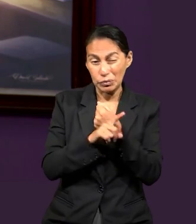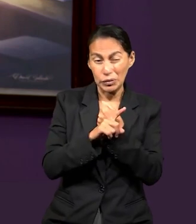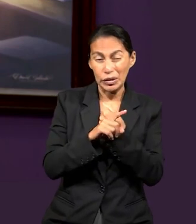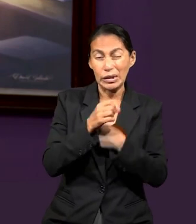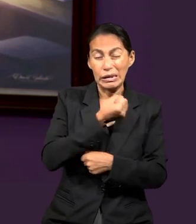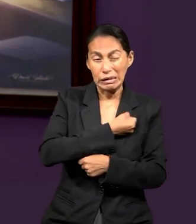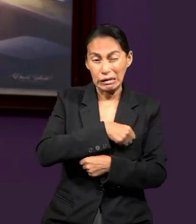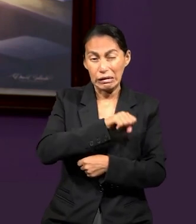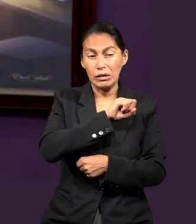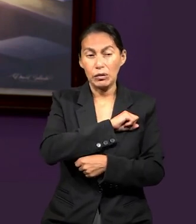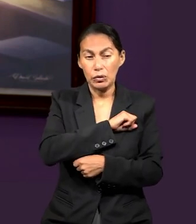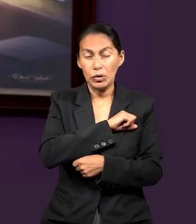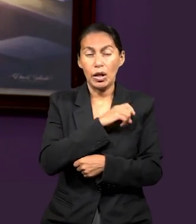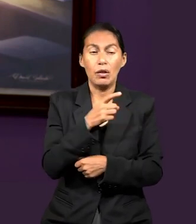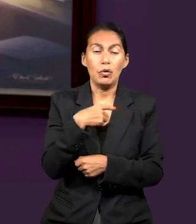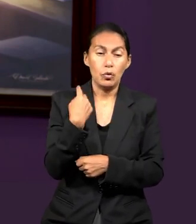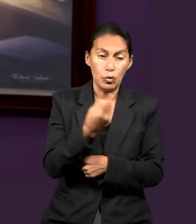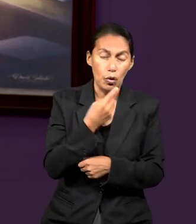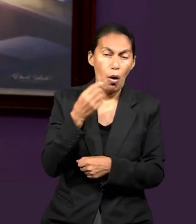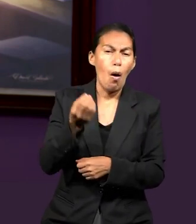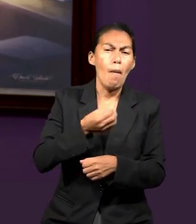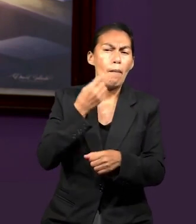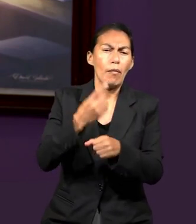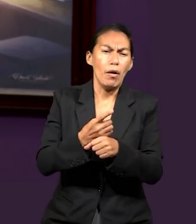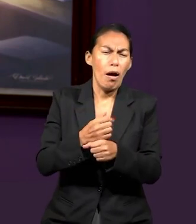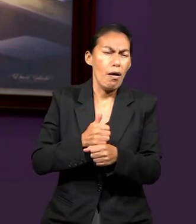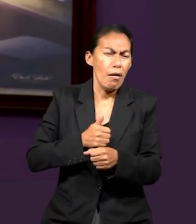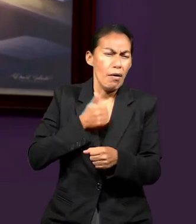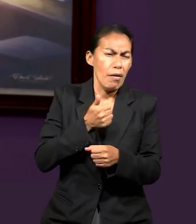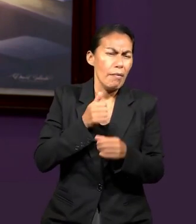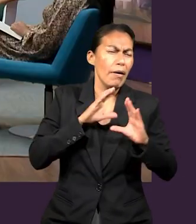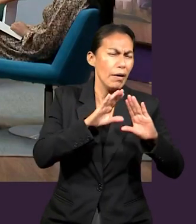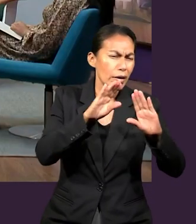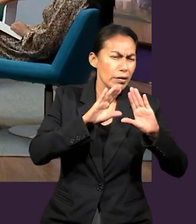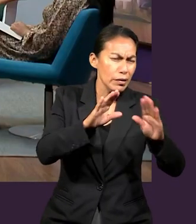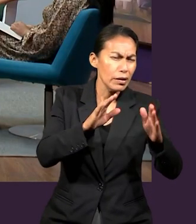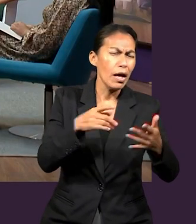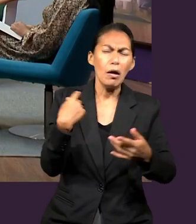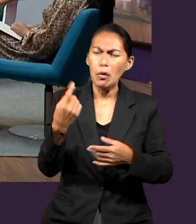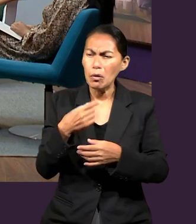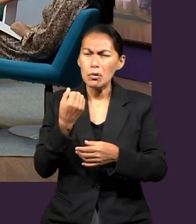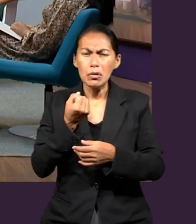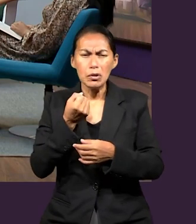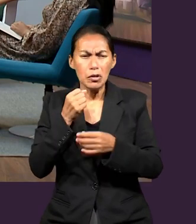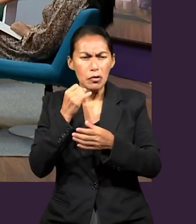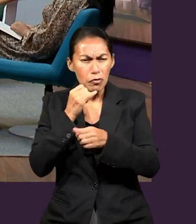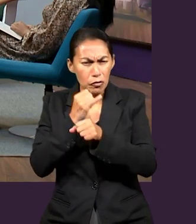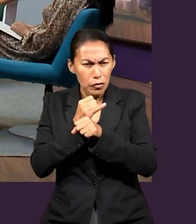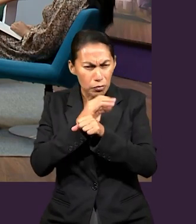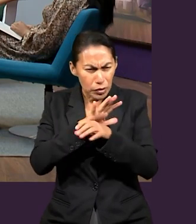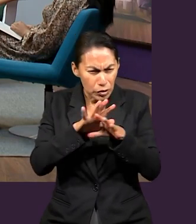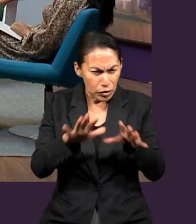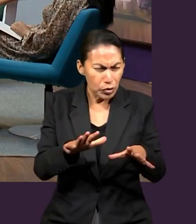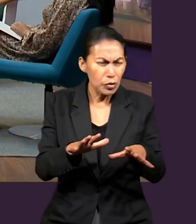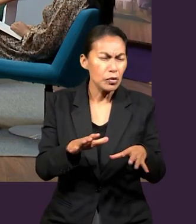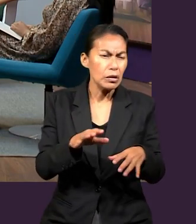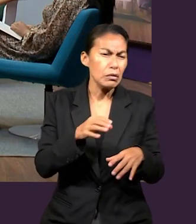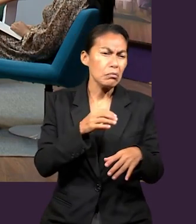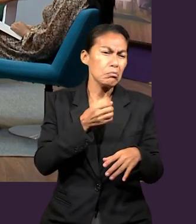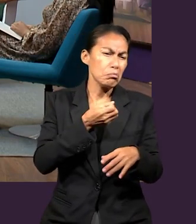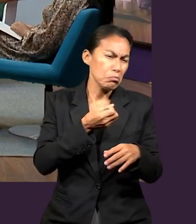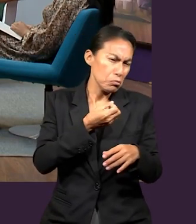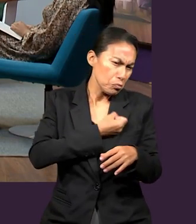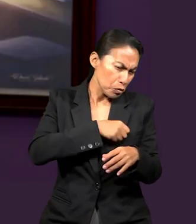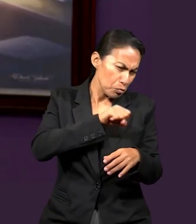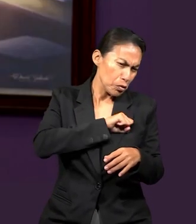problemas de salud y en eso es una gran oportunidad para nosotros, que de igual forma tenemos mucha información de muchos